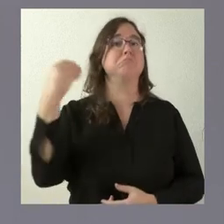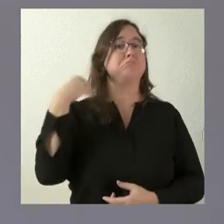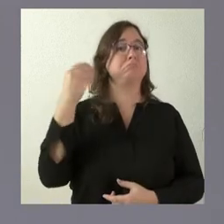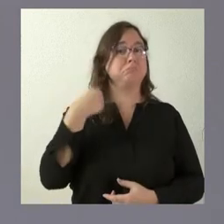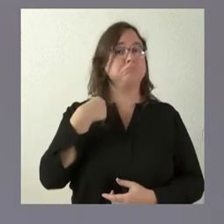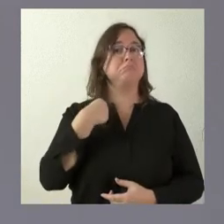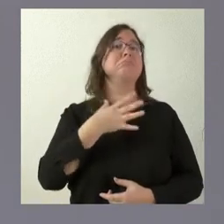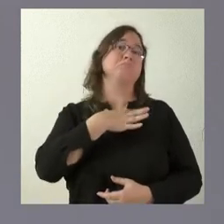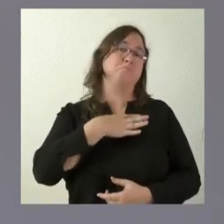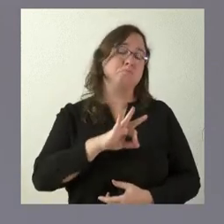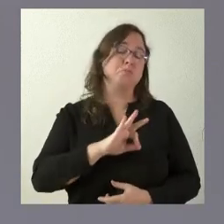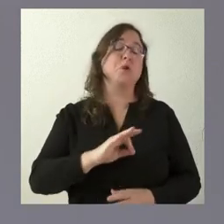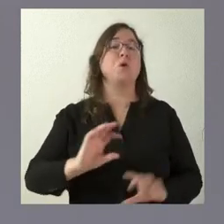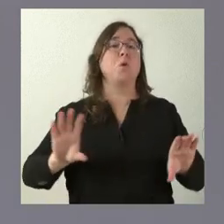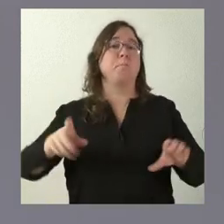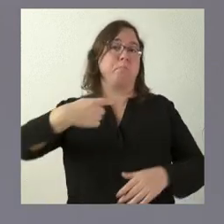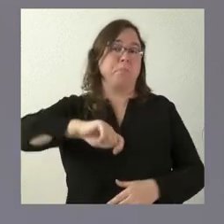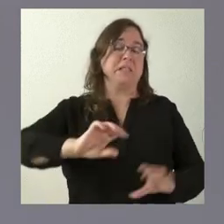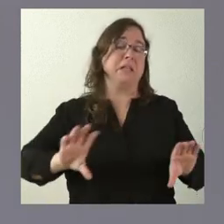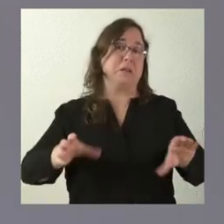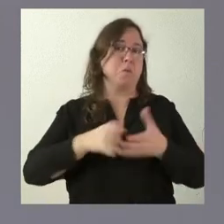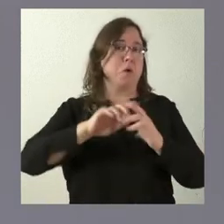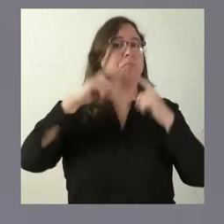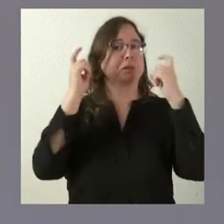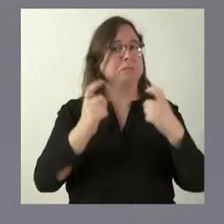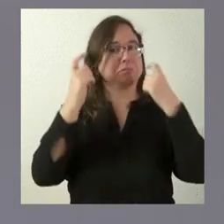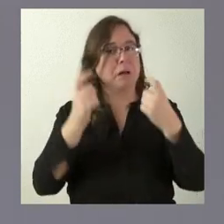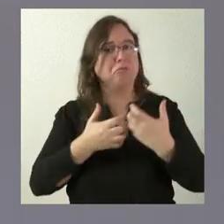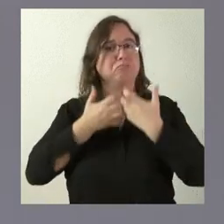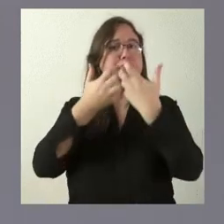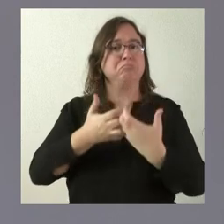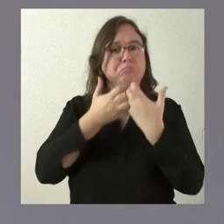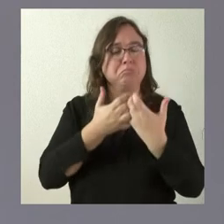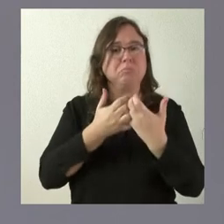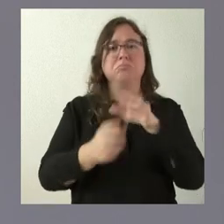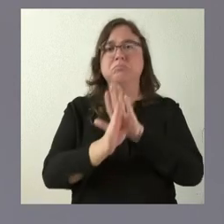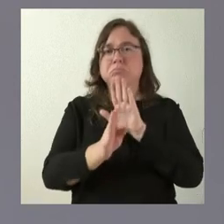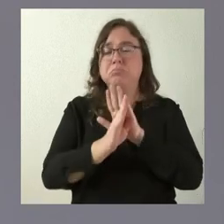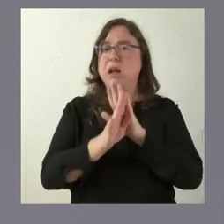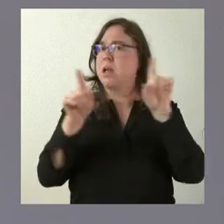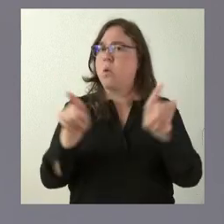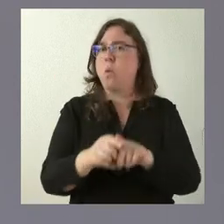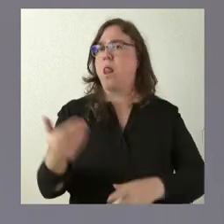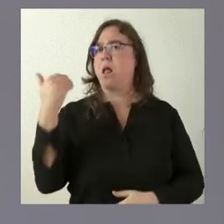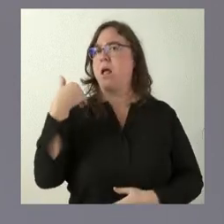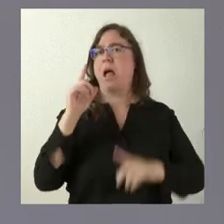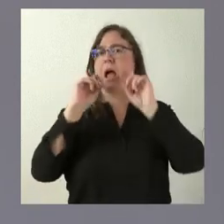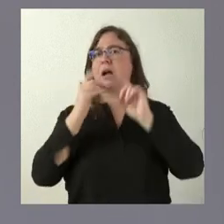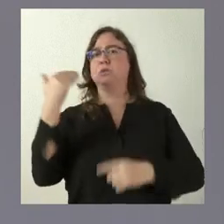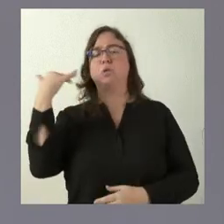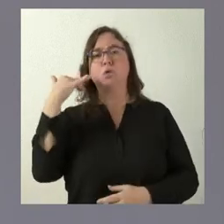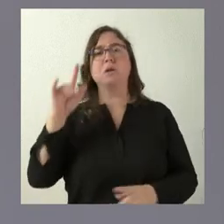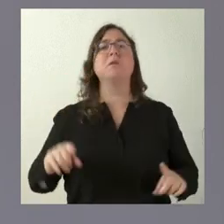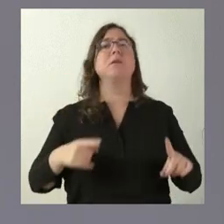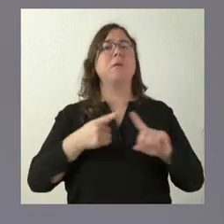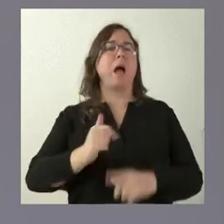y León, el presidente de la Junta de Castilla y la va a la vamos a intentar. Vamos a darla seriamente, como la hemos dado en el caso anterior. Vamos a